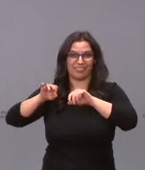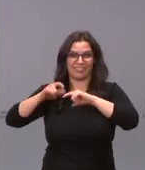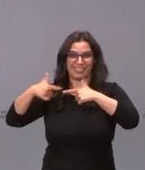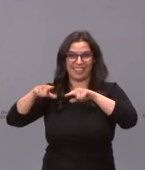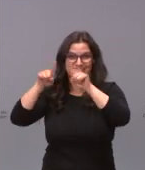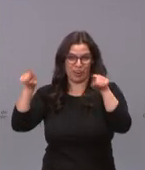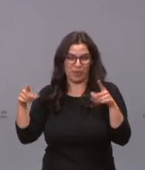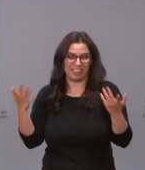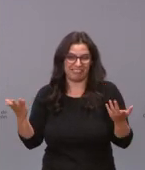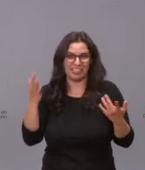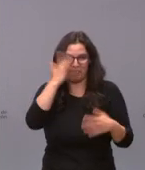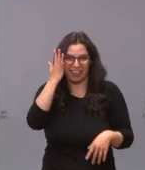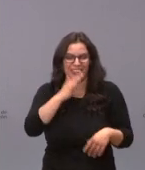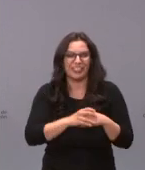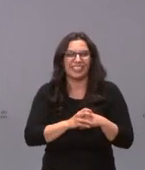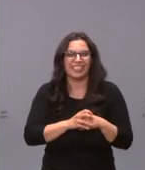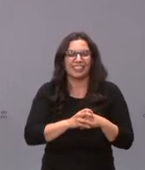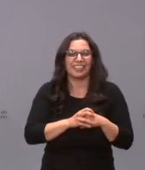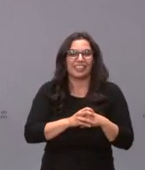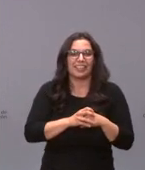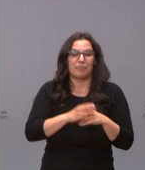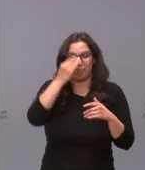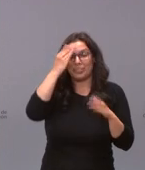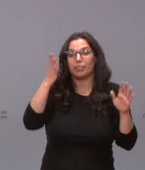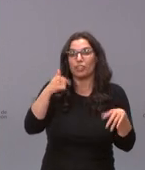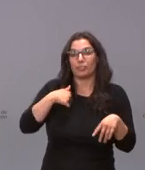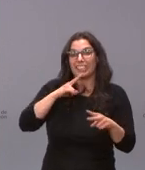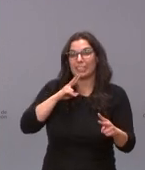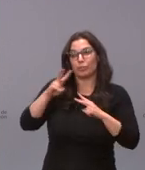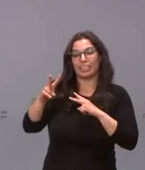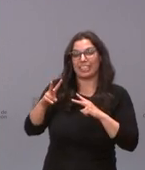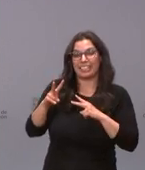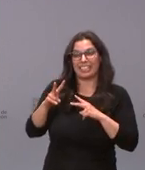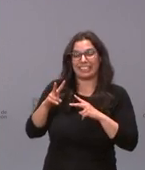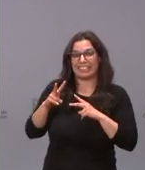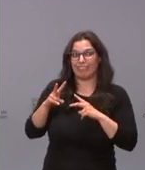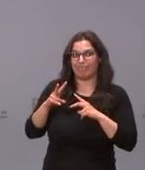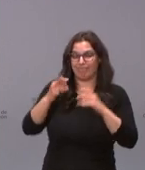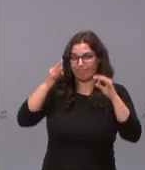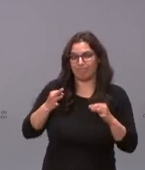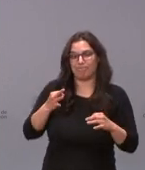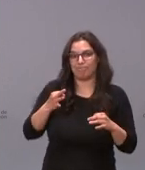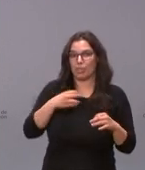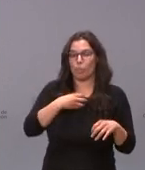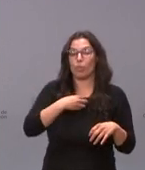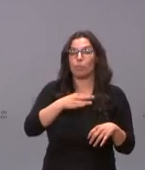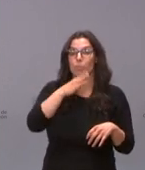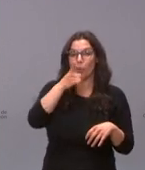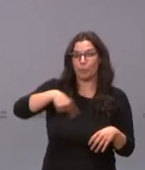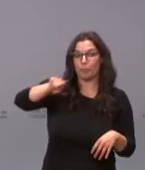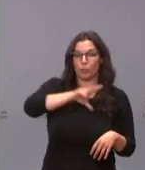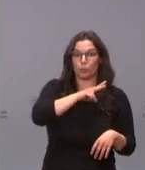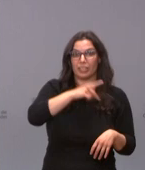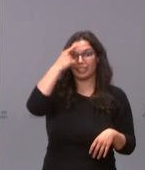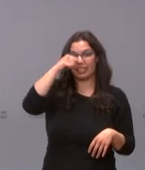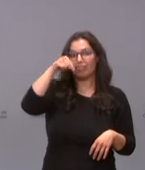pero no puedo contestarte a esa pregunta con precisión porque como ustedes saben esta es rueda de prensa